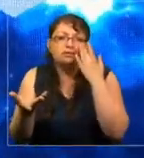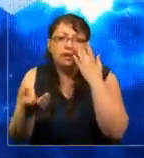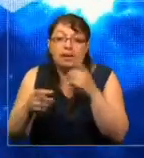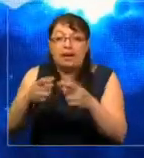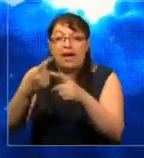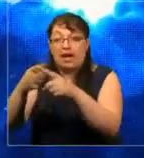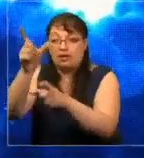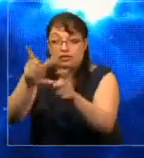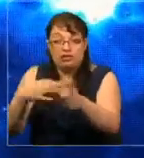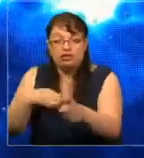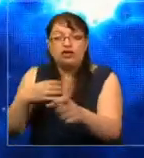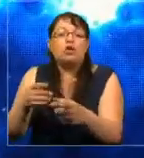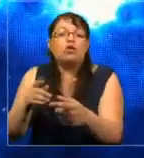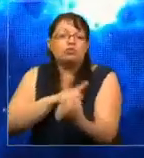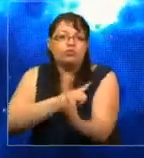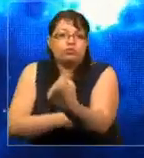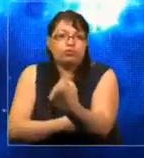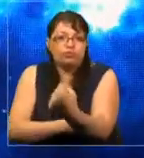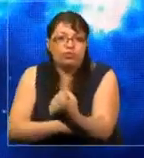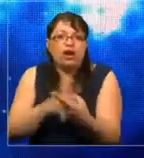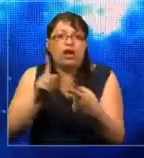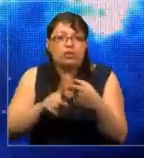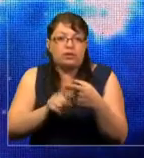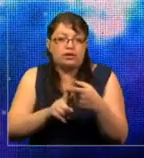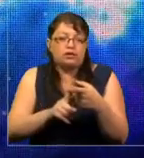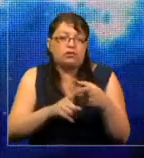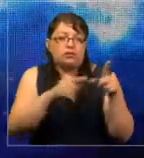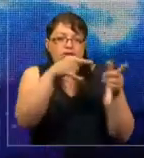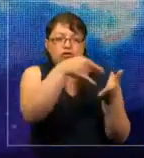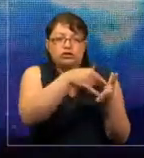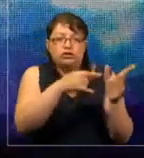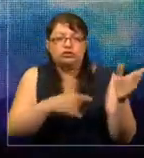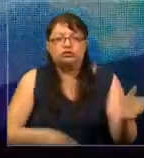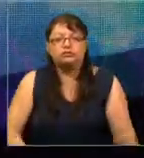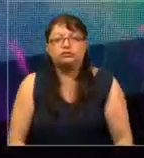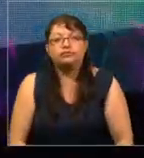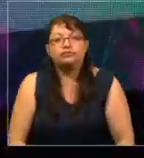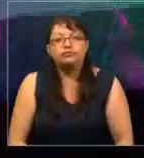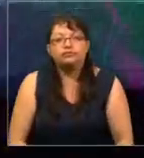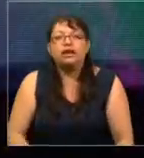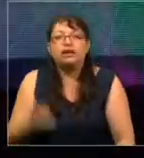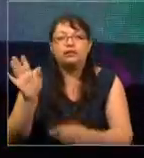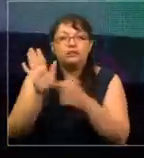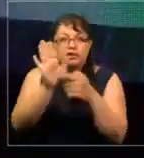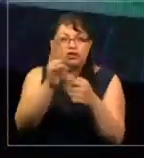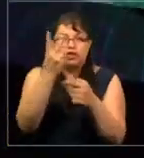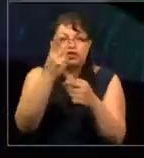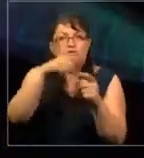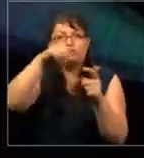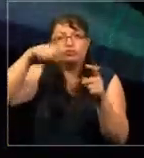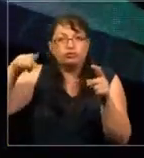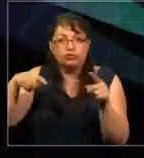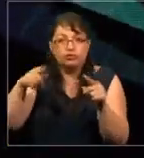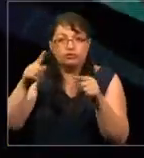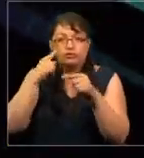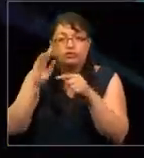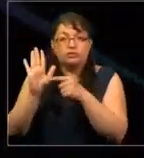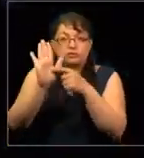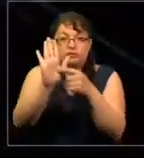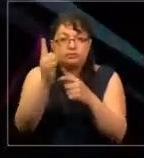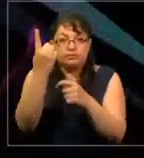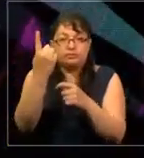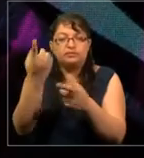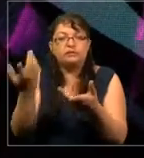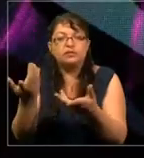al ciudadano en la participación legislativa. Les presento acá dos gráficos. Este primer gráfico